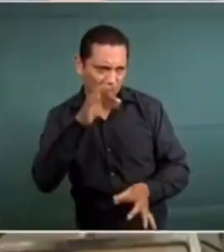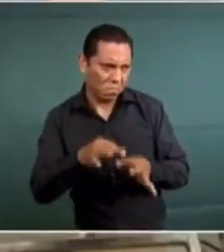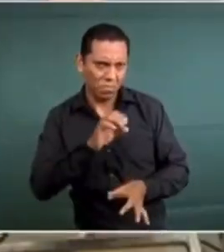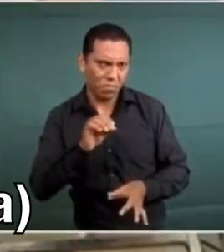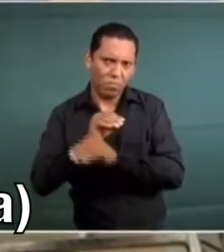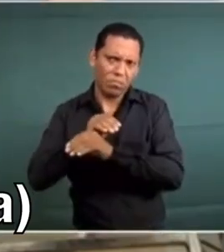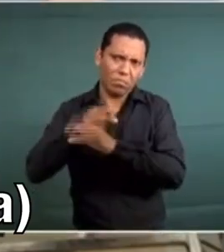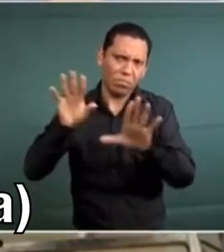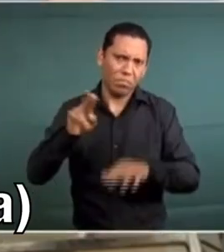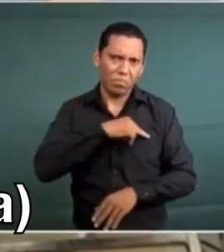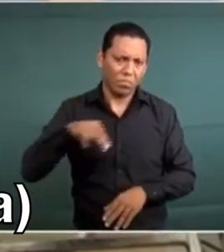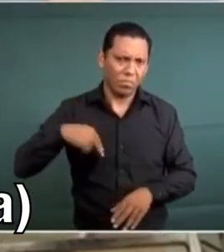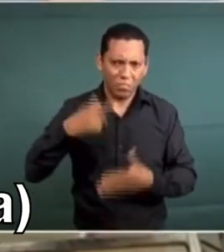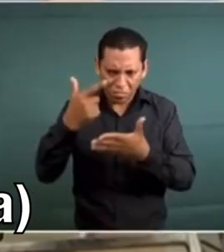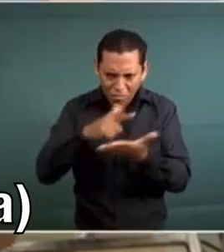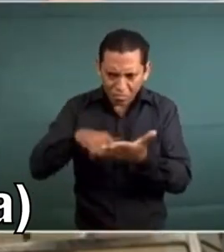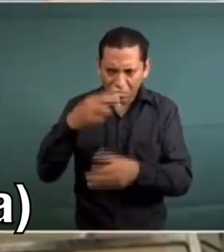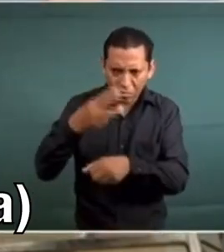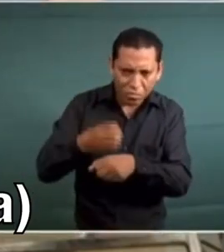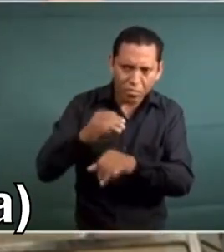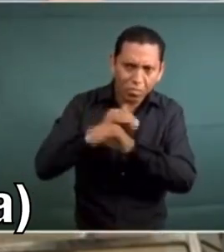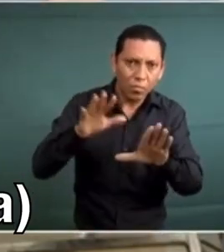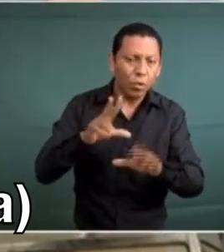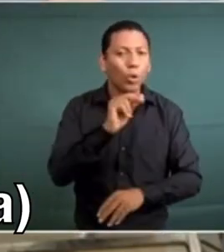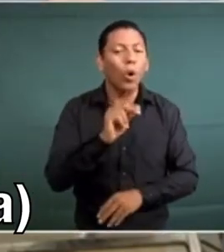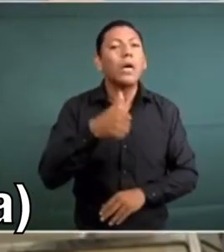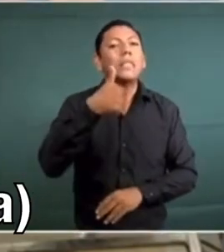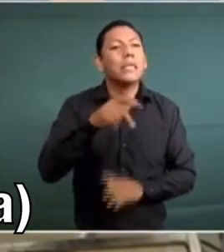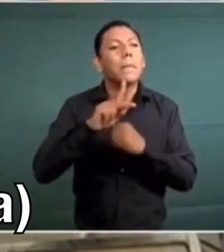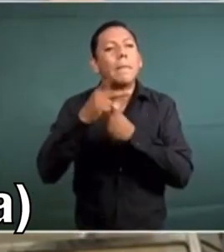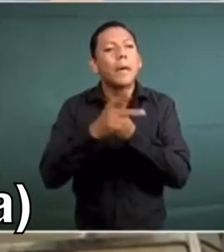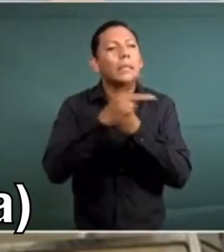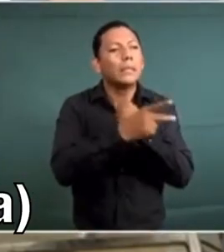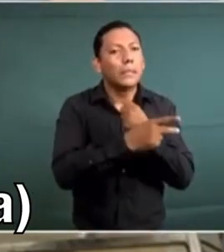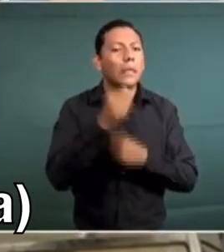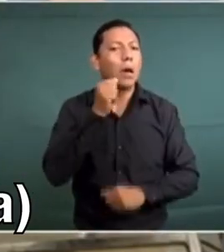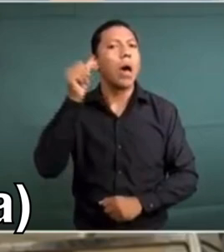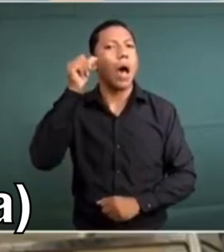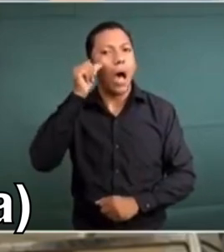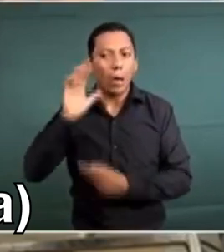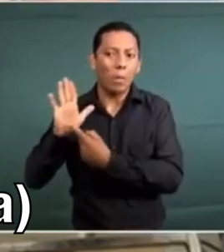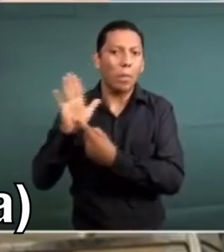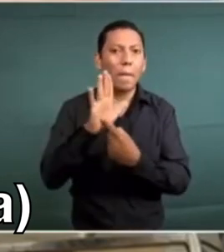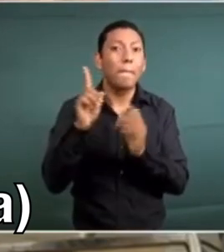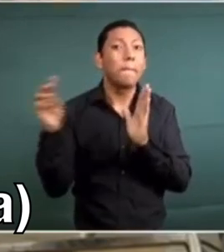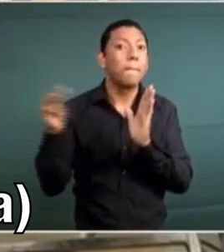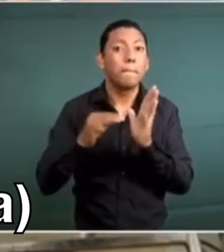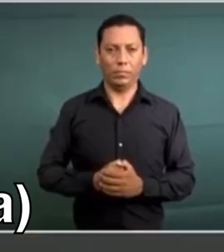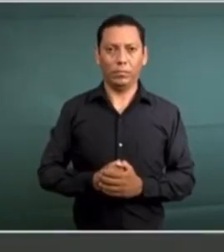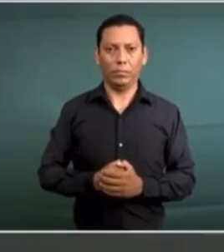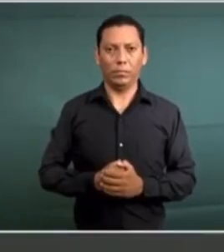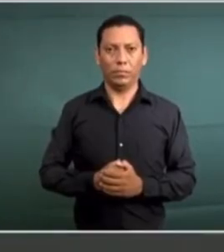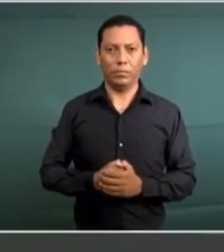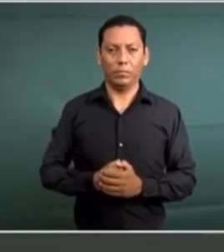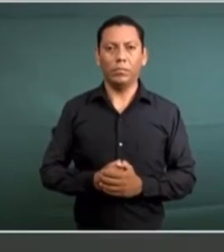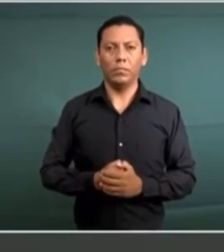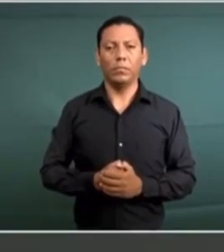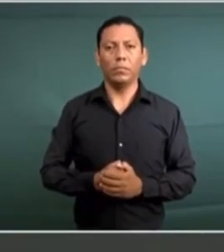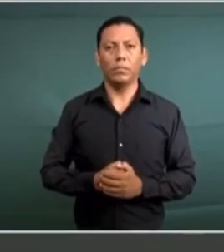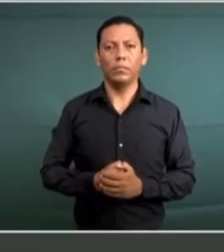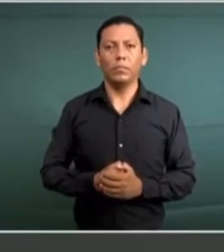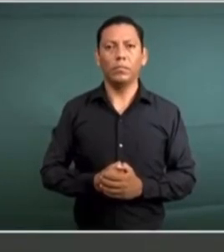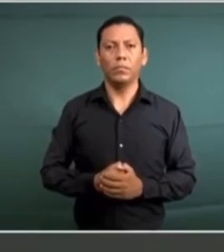18. Lo se publica no es que estamos en tercer lugar, lo que se publica es que son seis países que ayer reportaron más de mil muertes. Vamos a